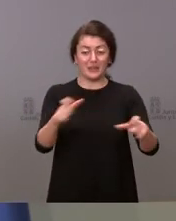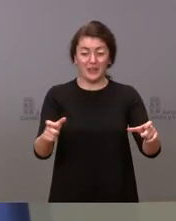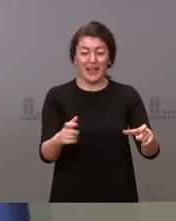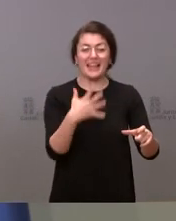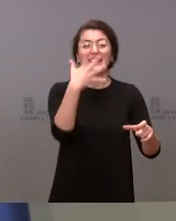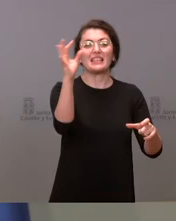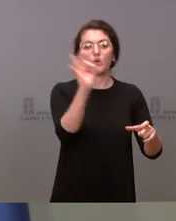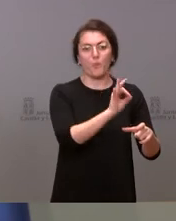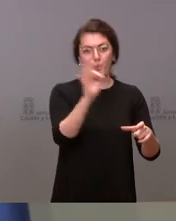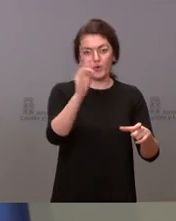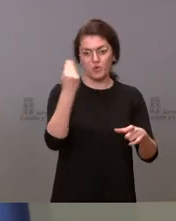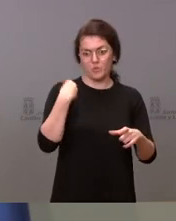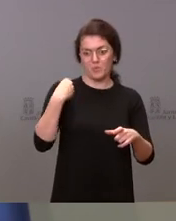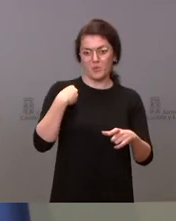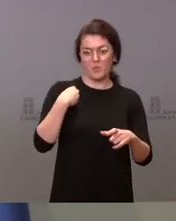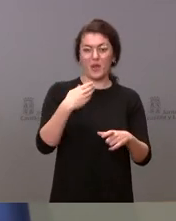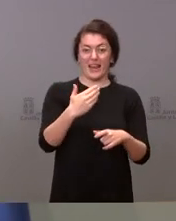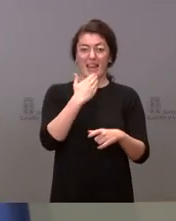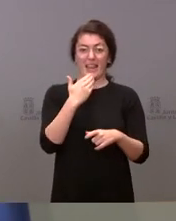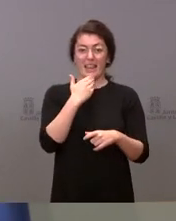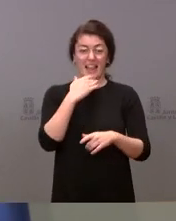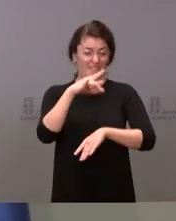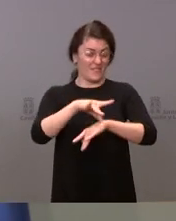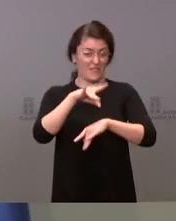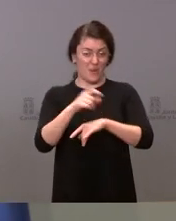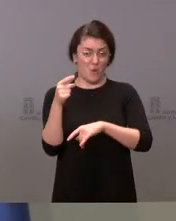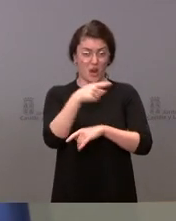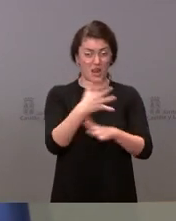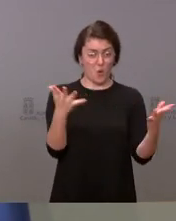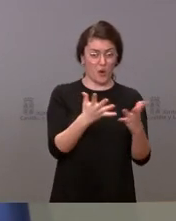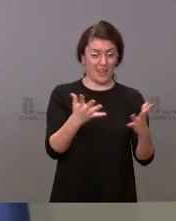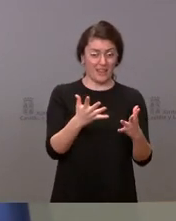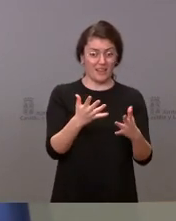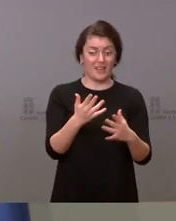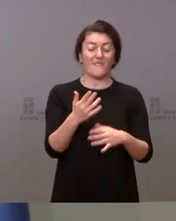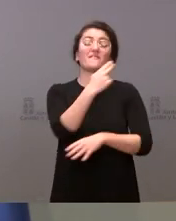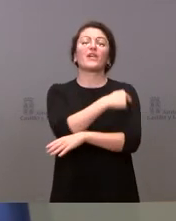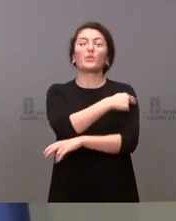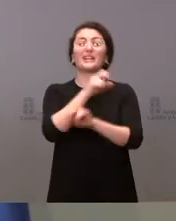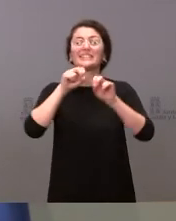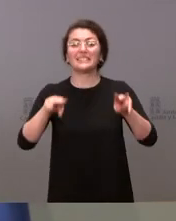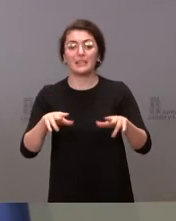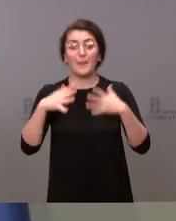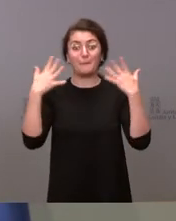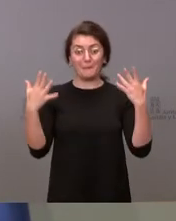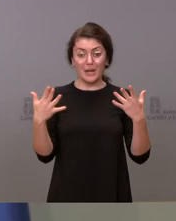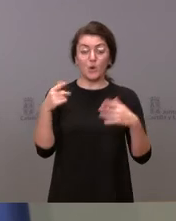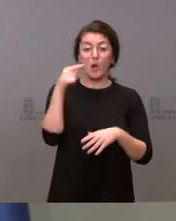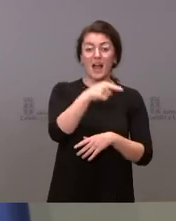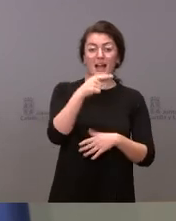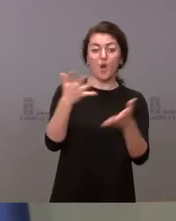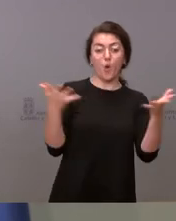la edad de los enfermos que están en la UBI que no está vacunada y sin embargo son el 38% entre los que están en la UBI.